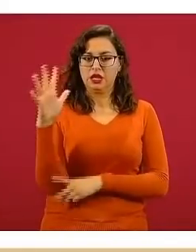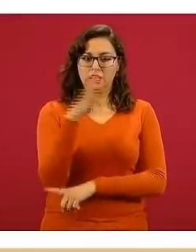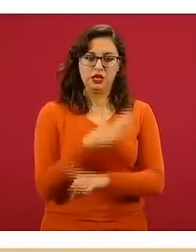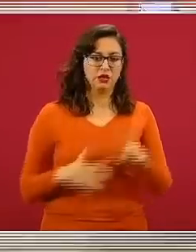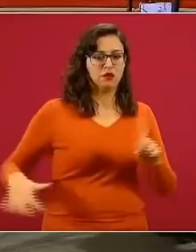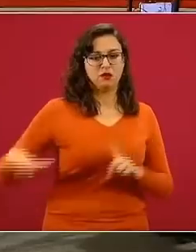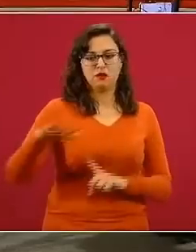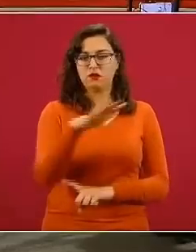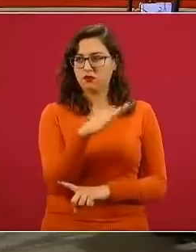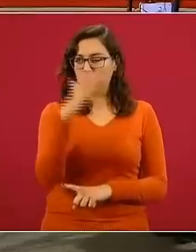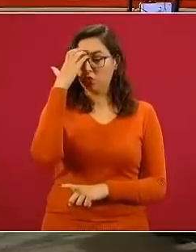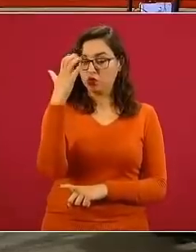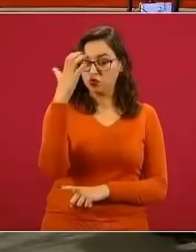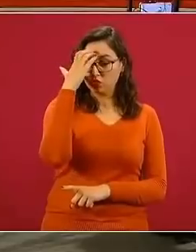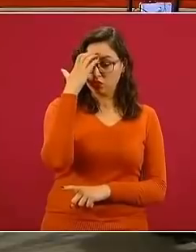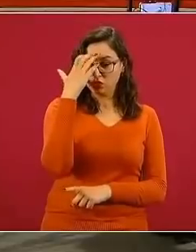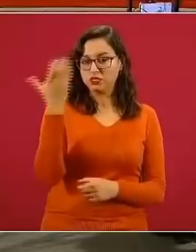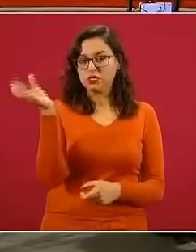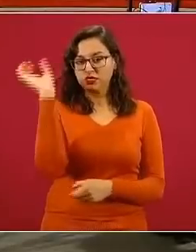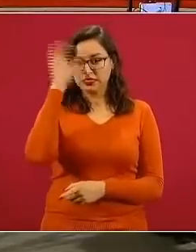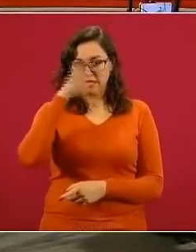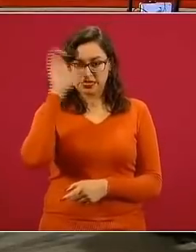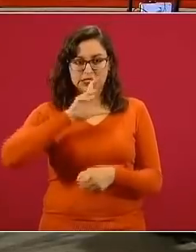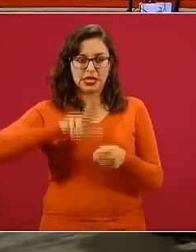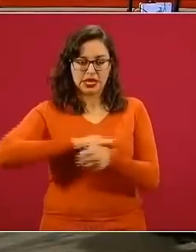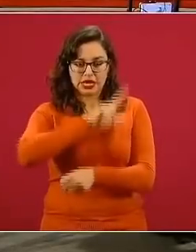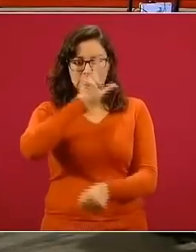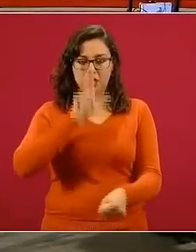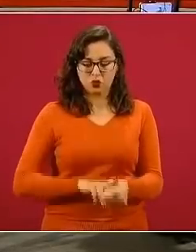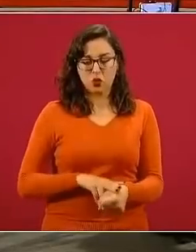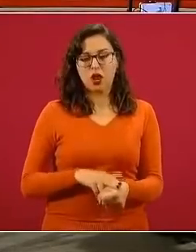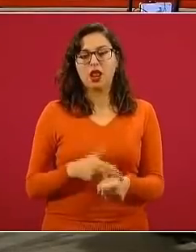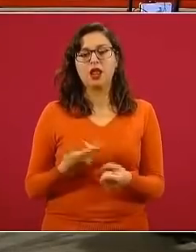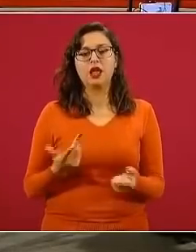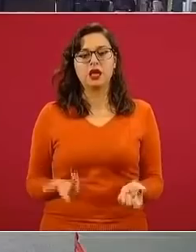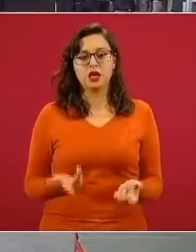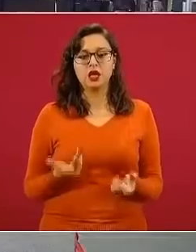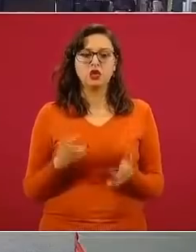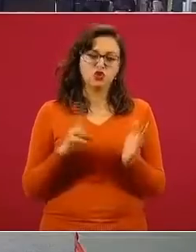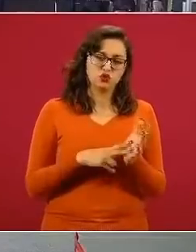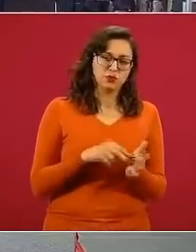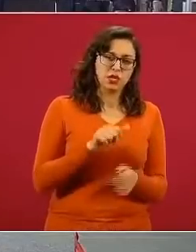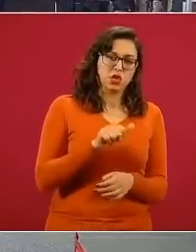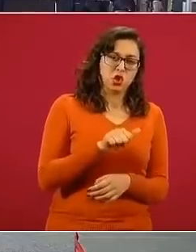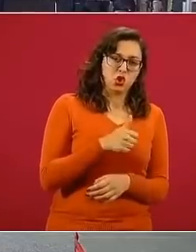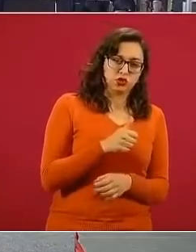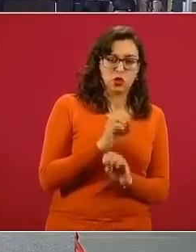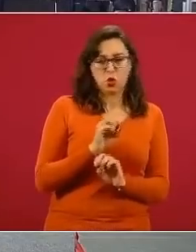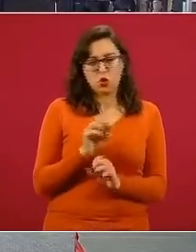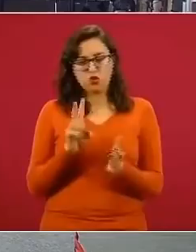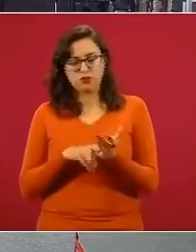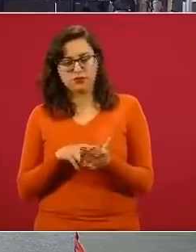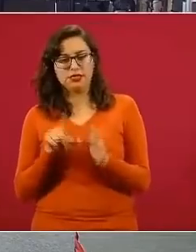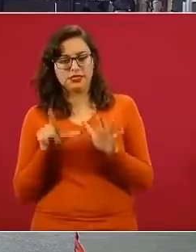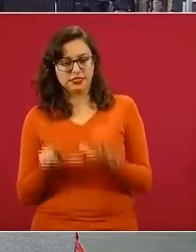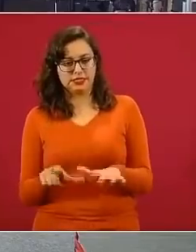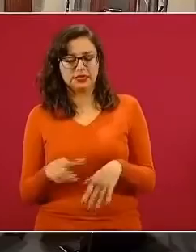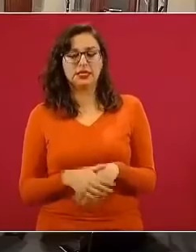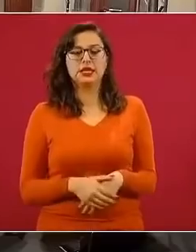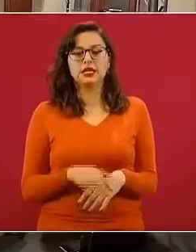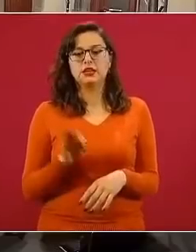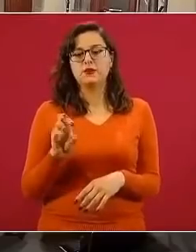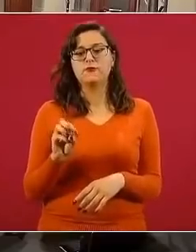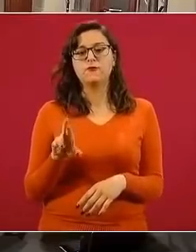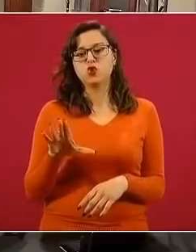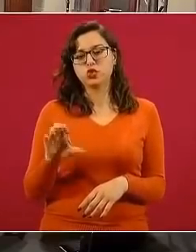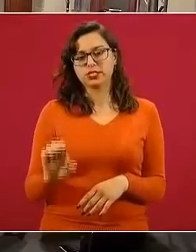naturales, dependiendo del programa de estudios que se esté llevando, 2011-2017, y formación cívica y